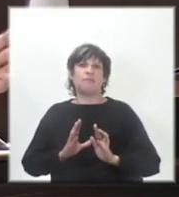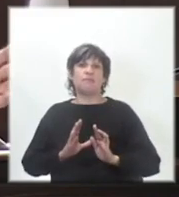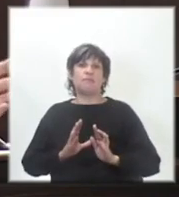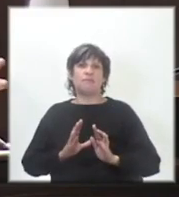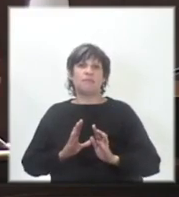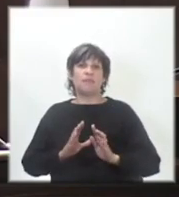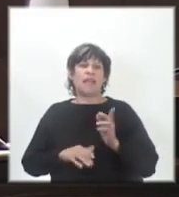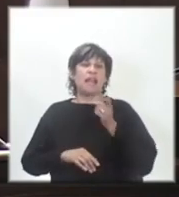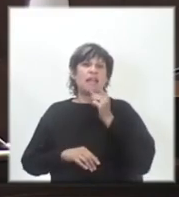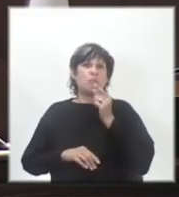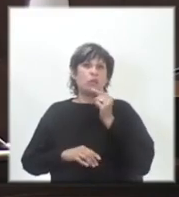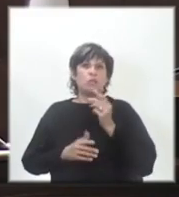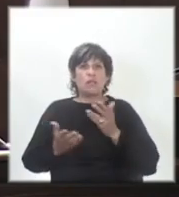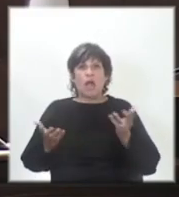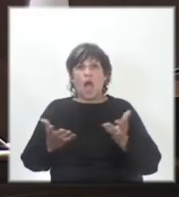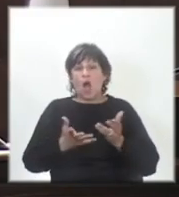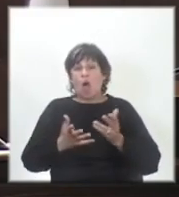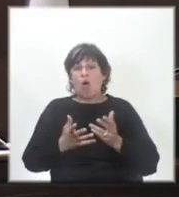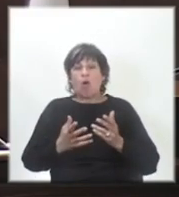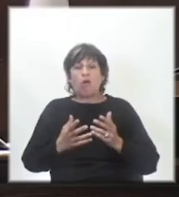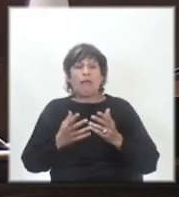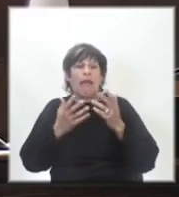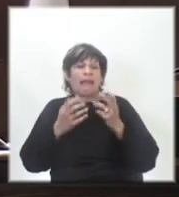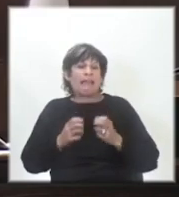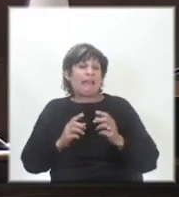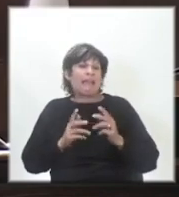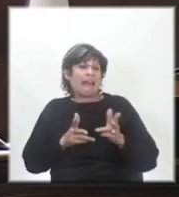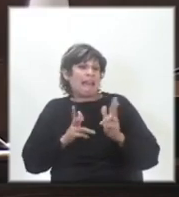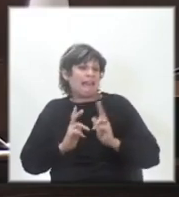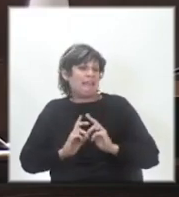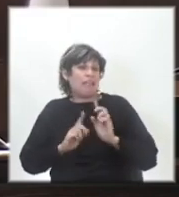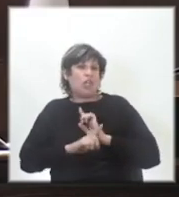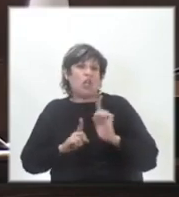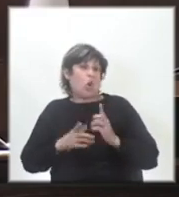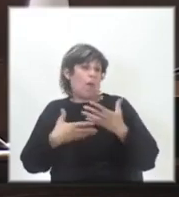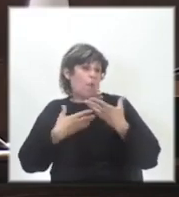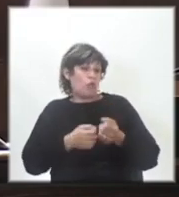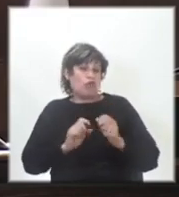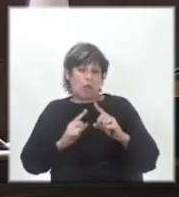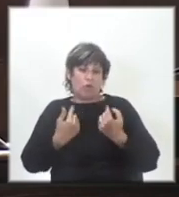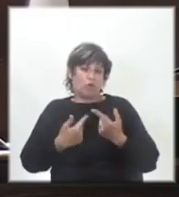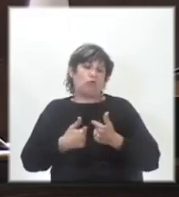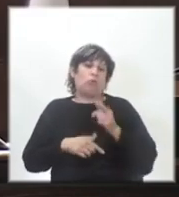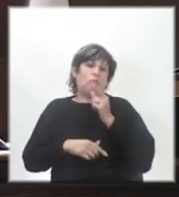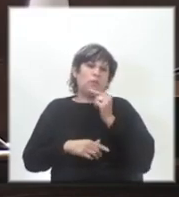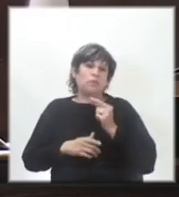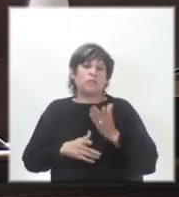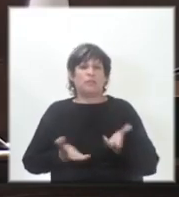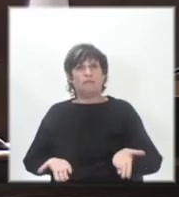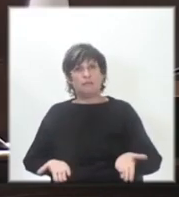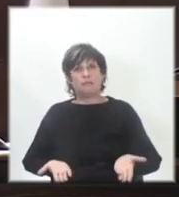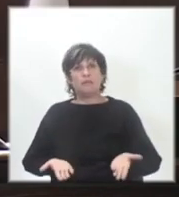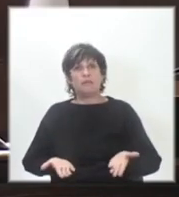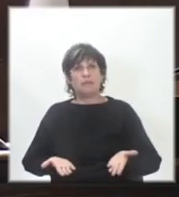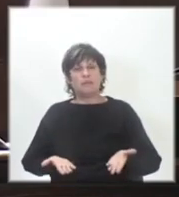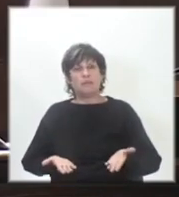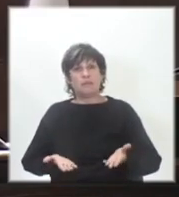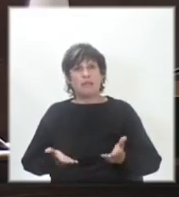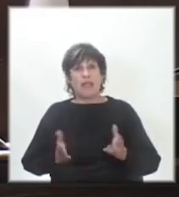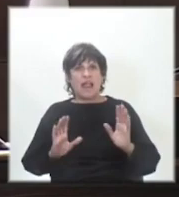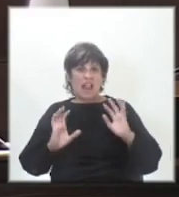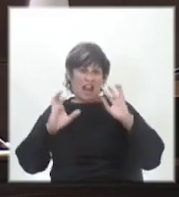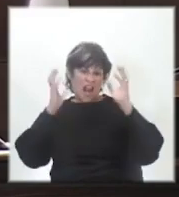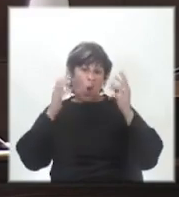La policía. Ahora nos quieren decir que no estamos con la policía. Presidente. La huelga